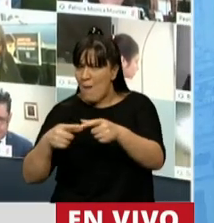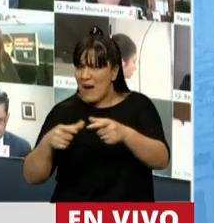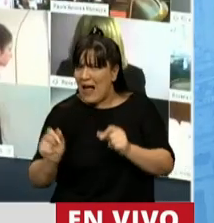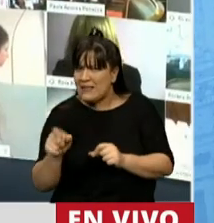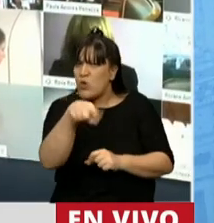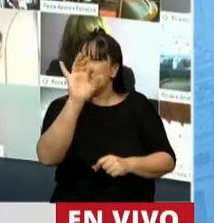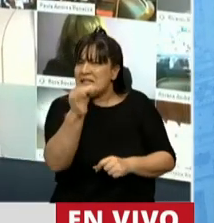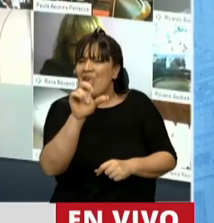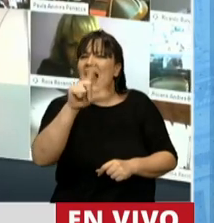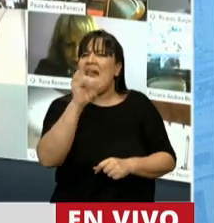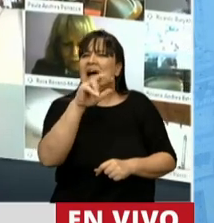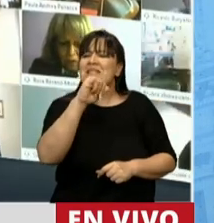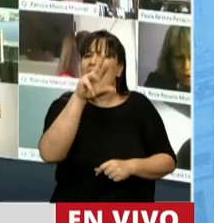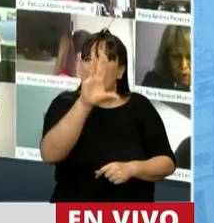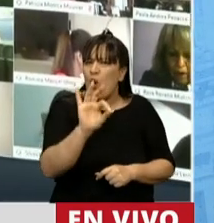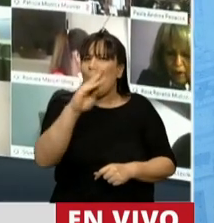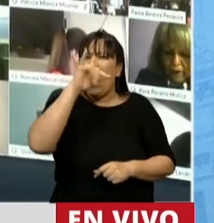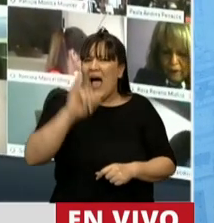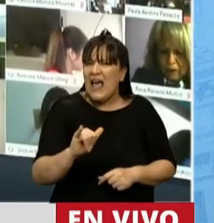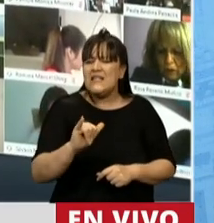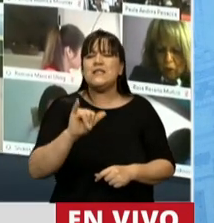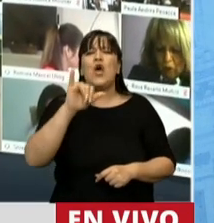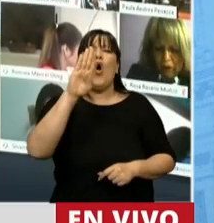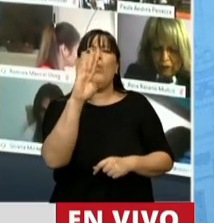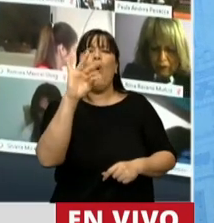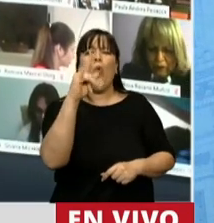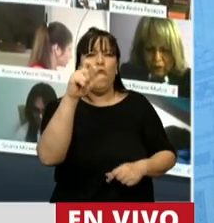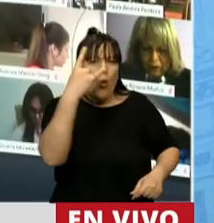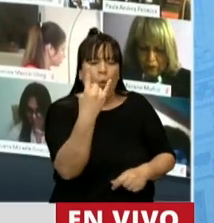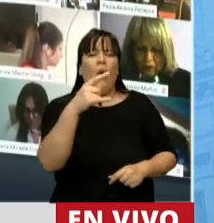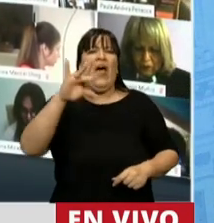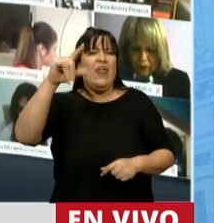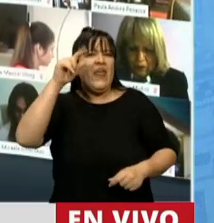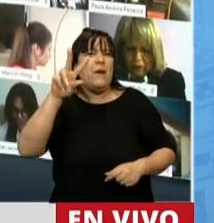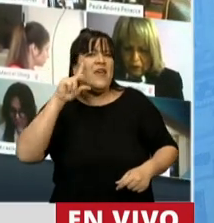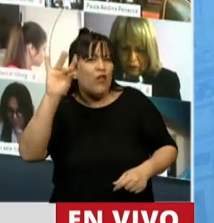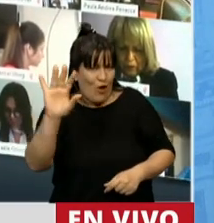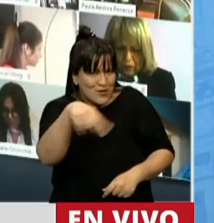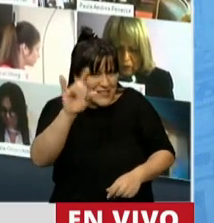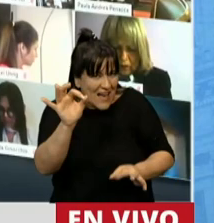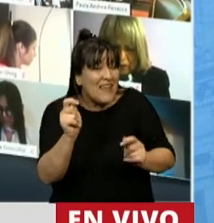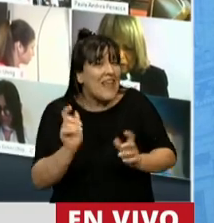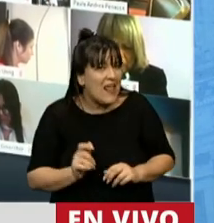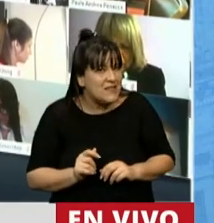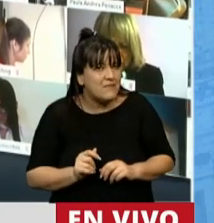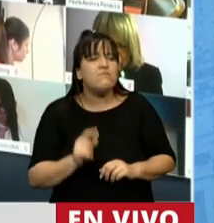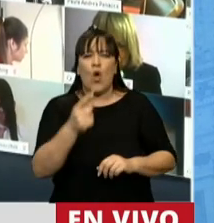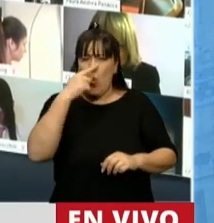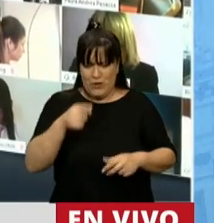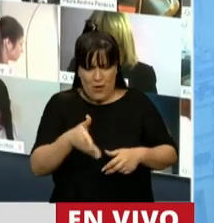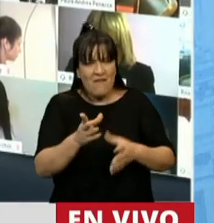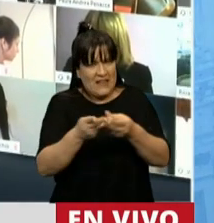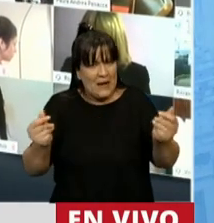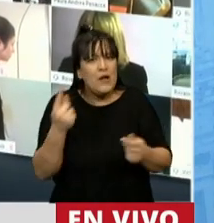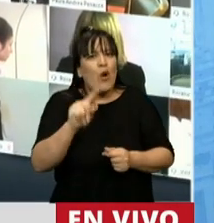Lázaro Báez, vudú, debido? Los tiempos que vienen, y termino, presidente, tienen que ser